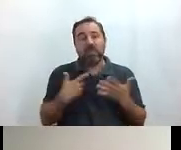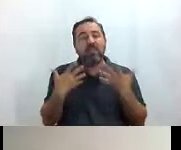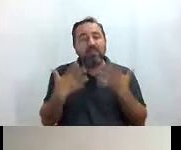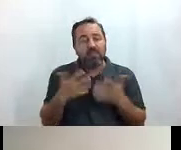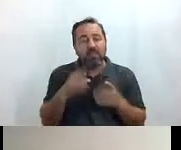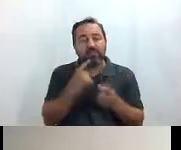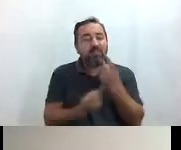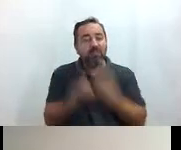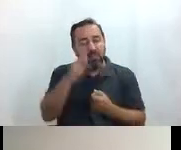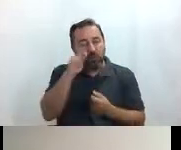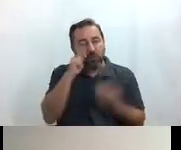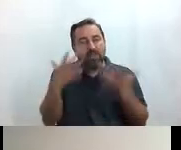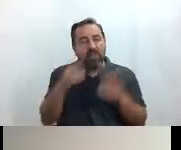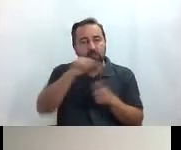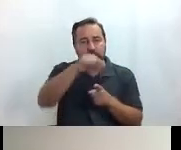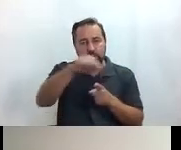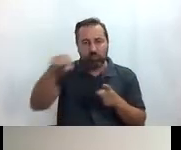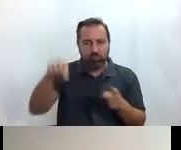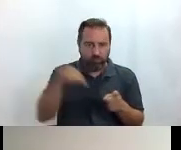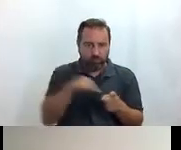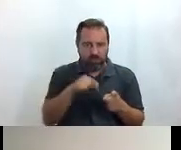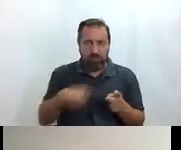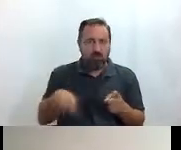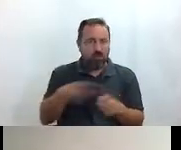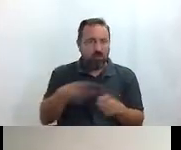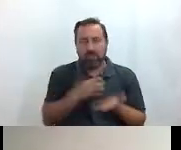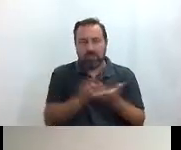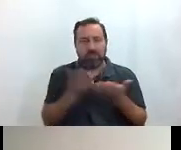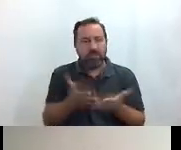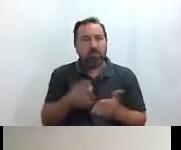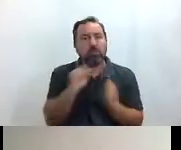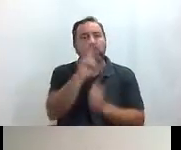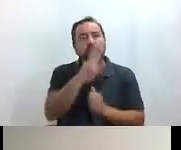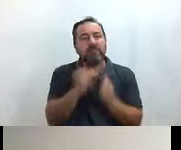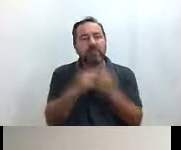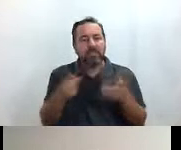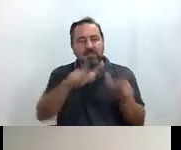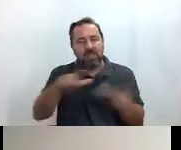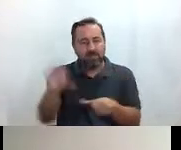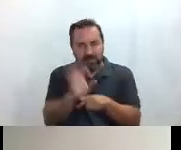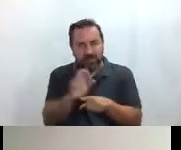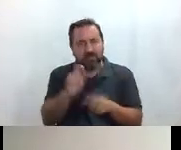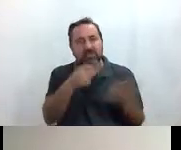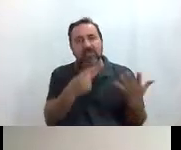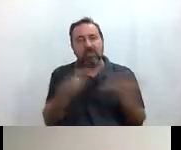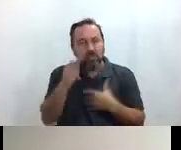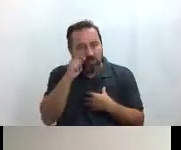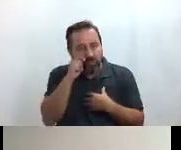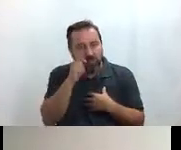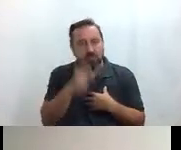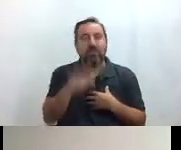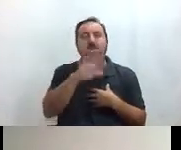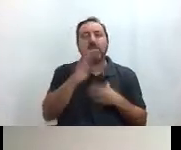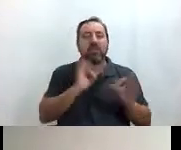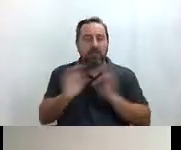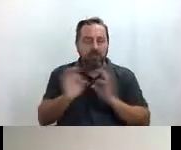puntos de información turística que están todos a vuestro servicio. 226 salas de cine, 68 museos, 54 teatros,